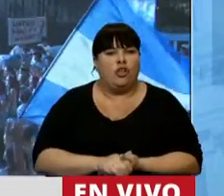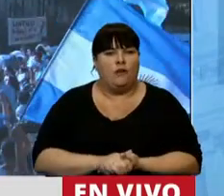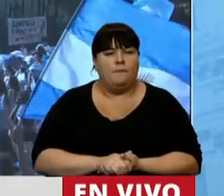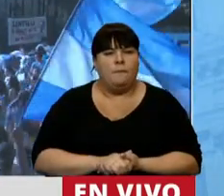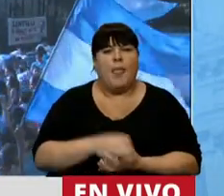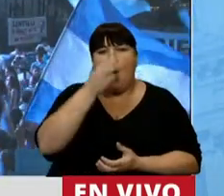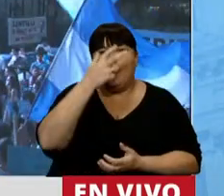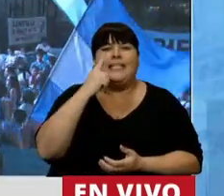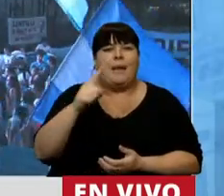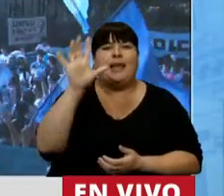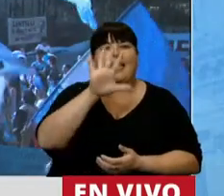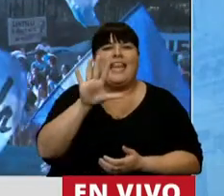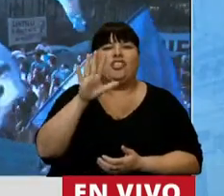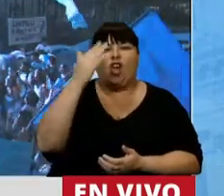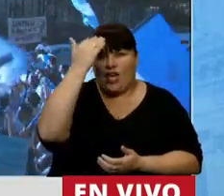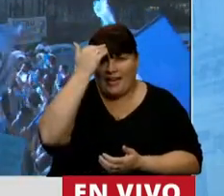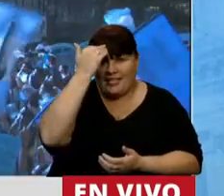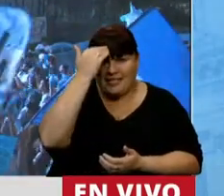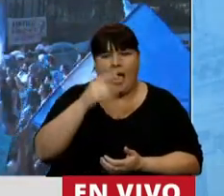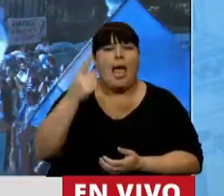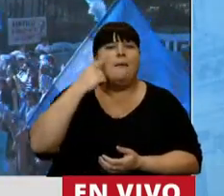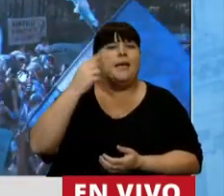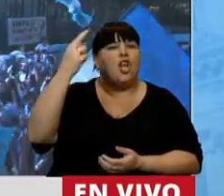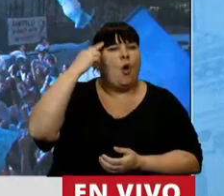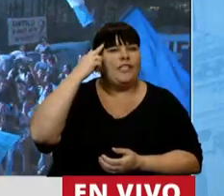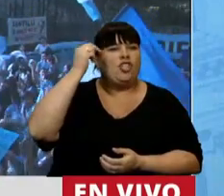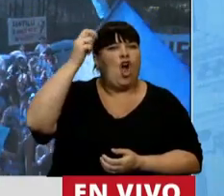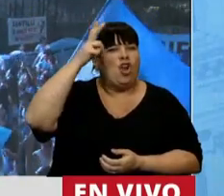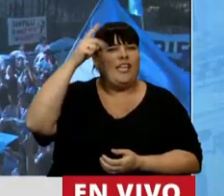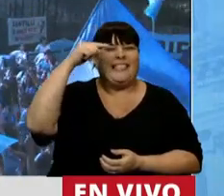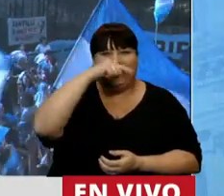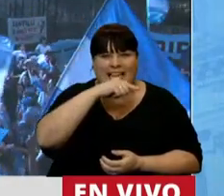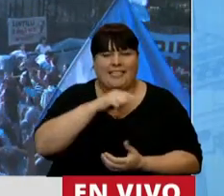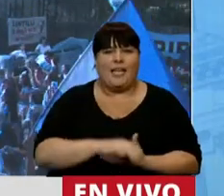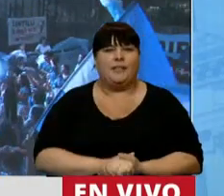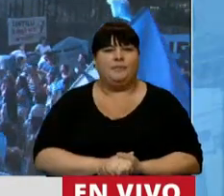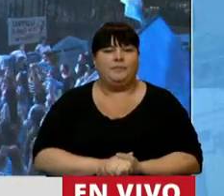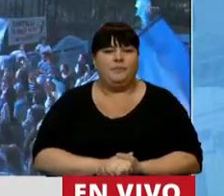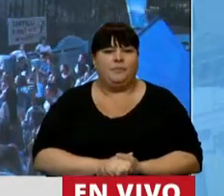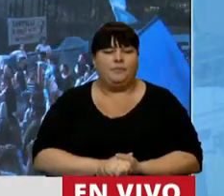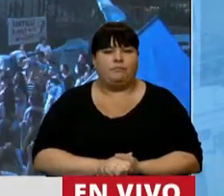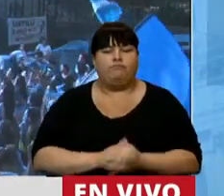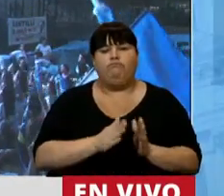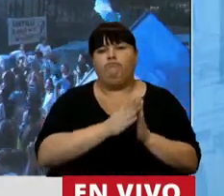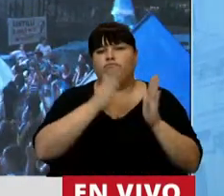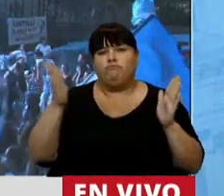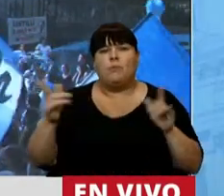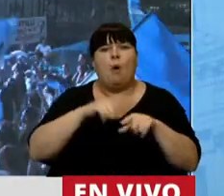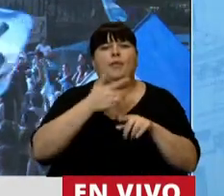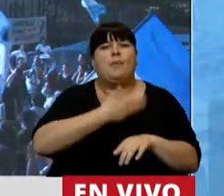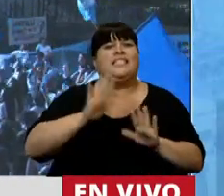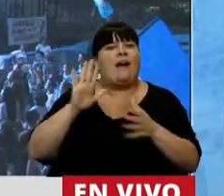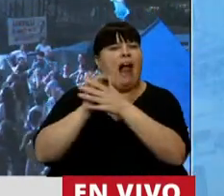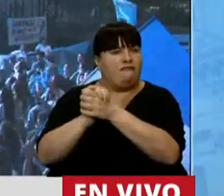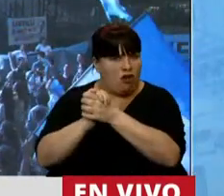23.515-1987, durante la presidencia de